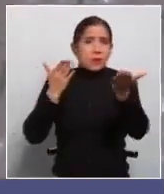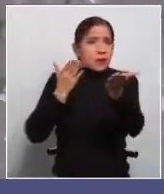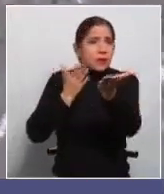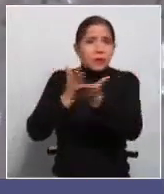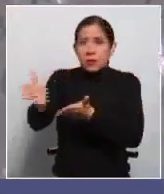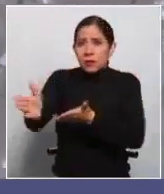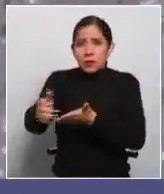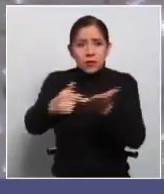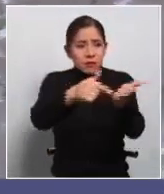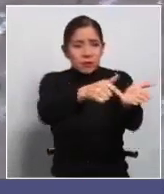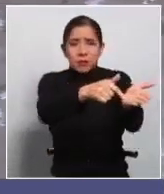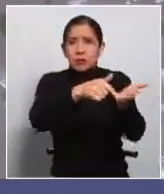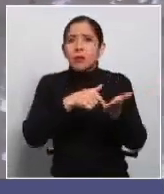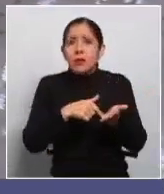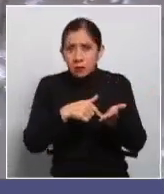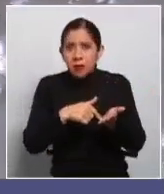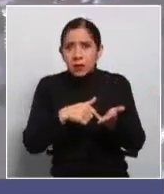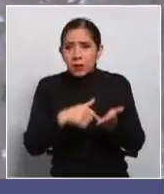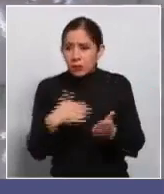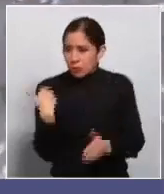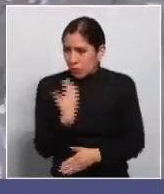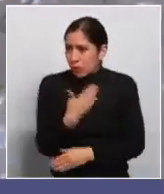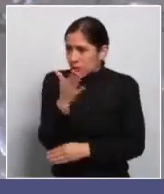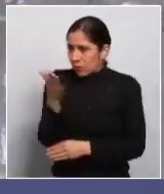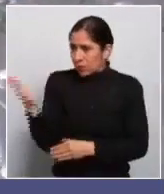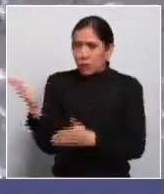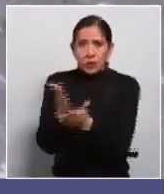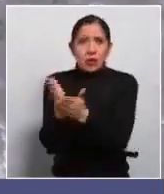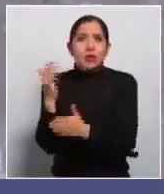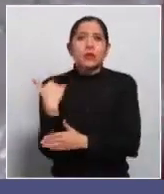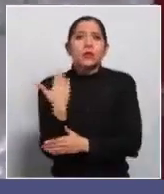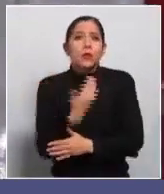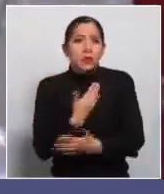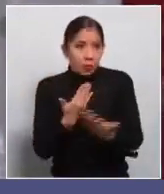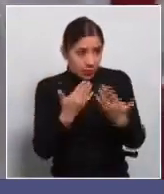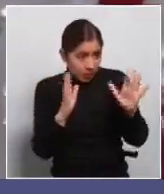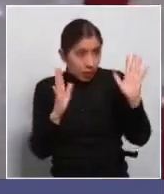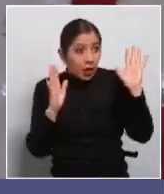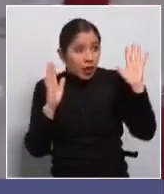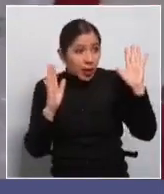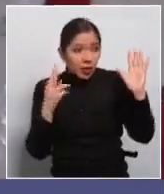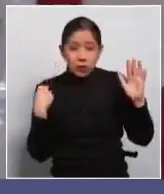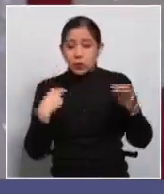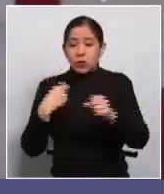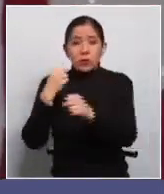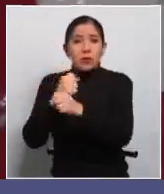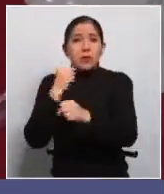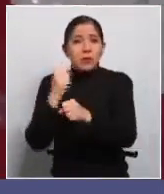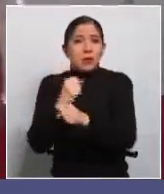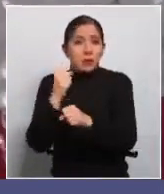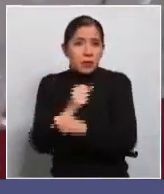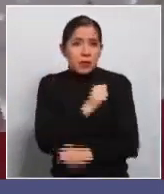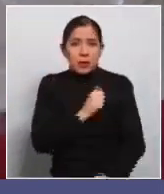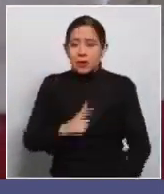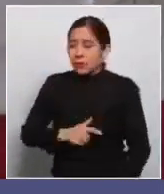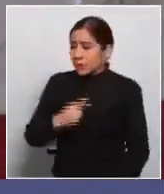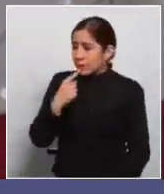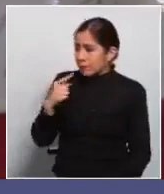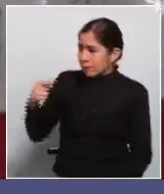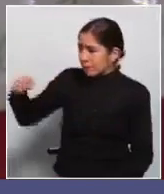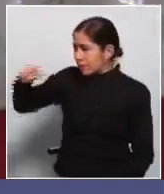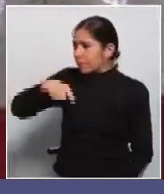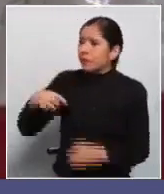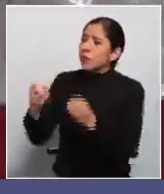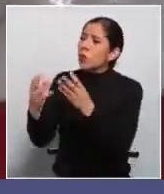exigir nuestros derechos que nos pertenecen, ya como trabajadores municipales. Son más de 200 los